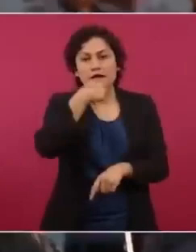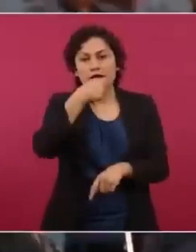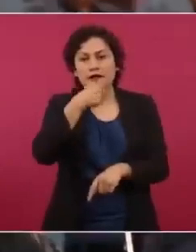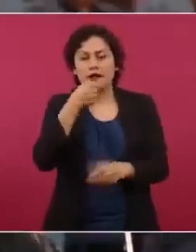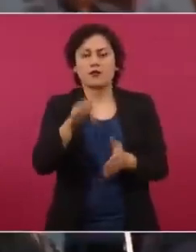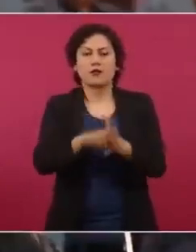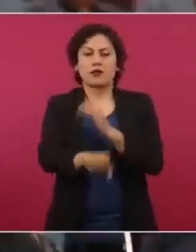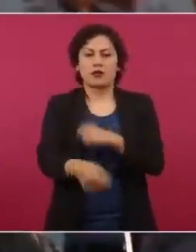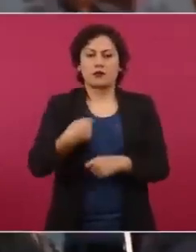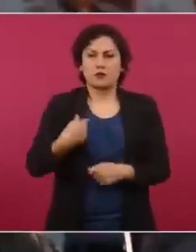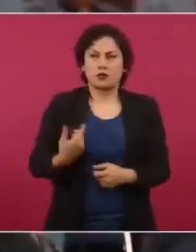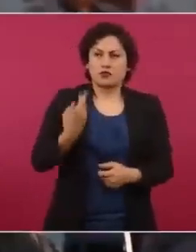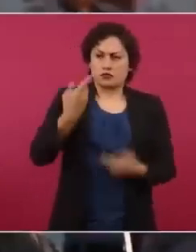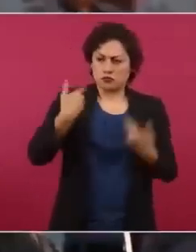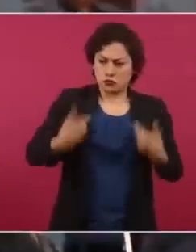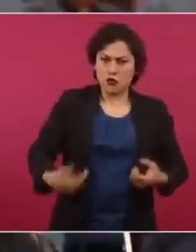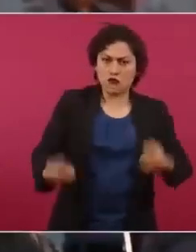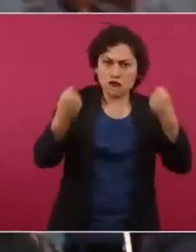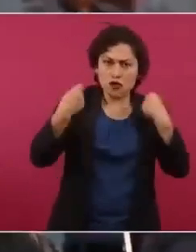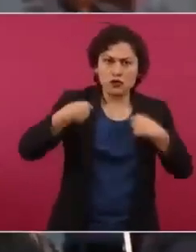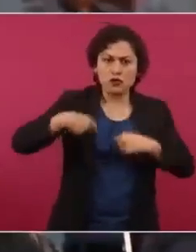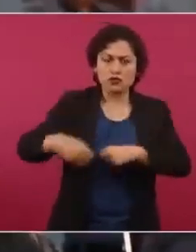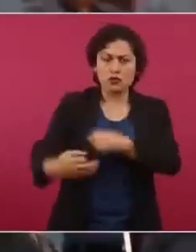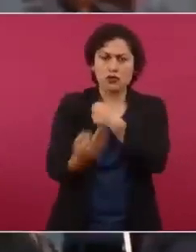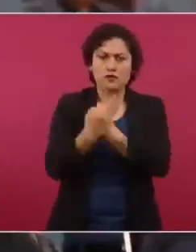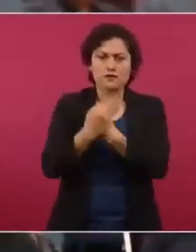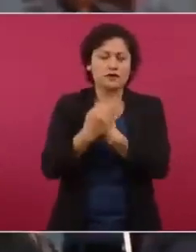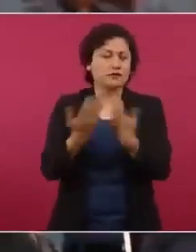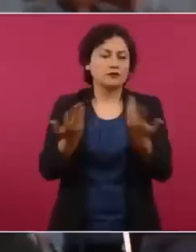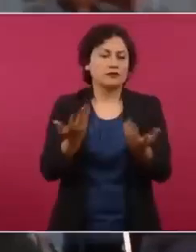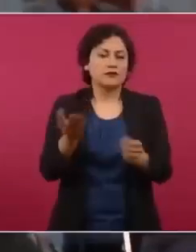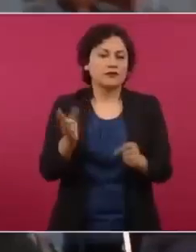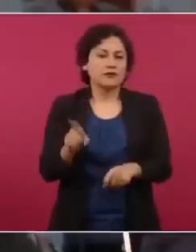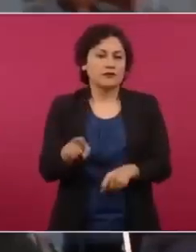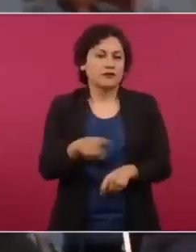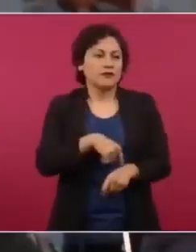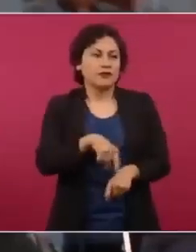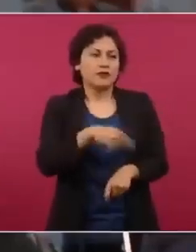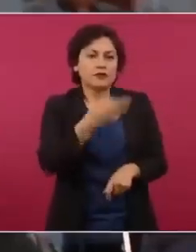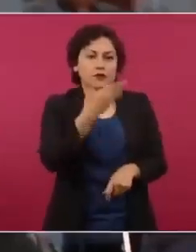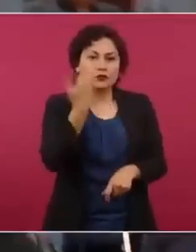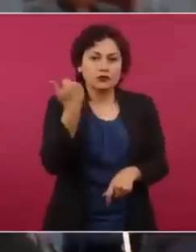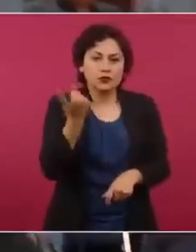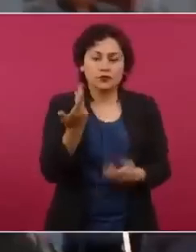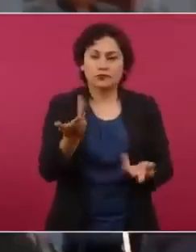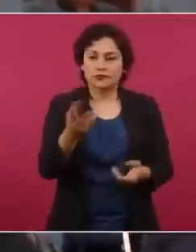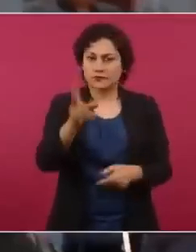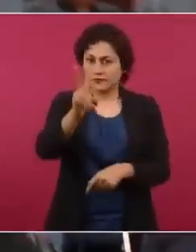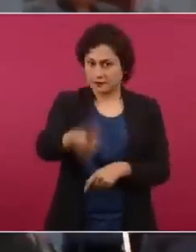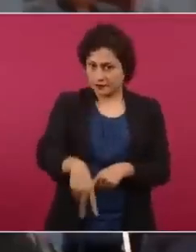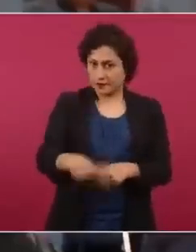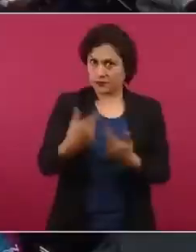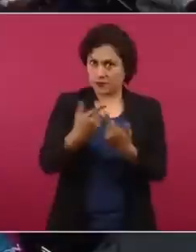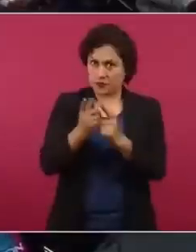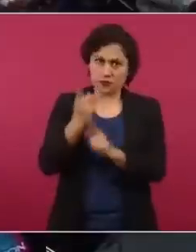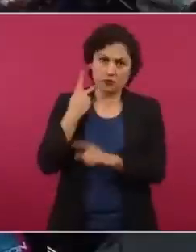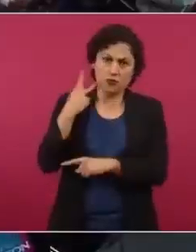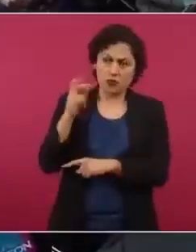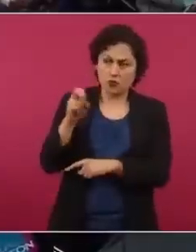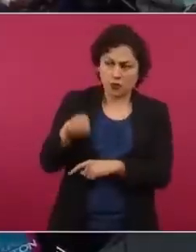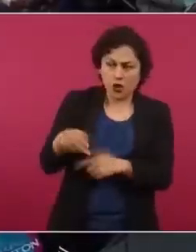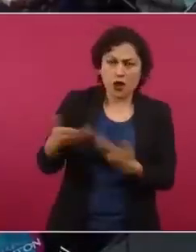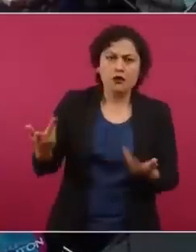defender y en su mayoría es de verdad de los casos panistas. ¿Se podría poner una mesa de atención, presidente? Sí,